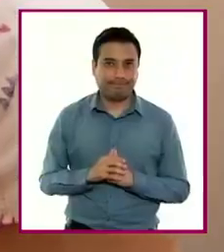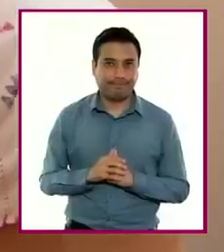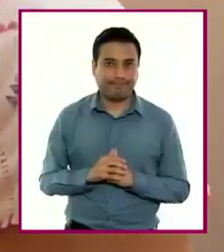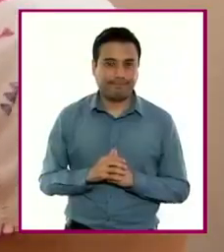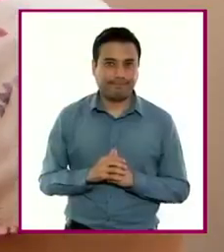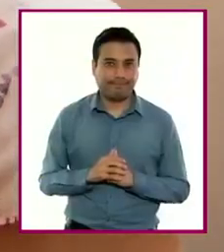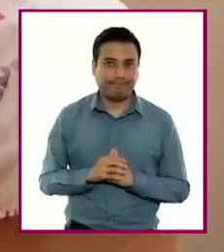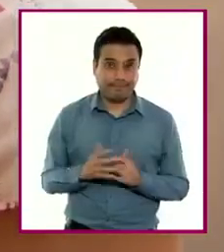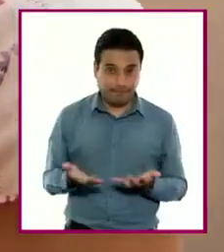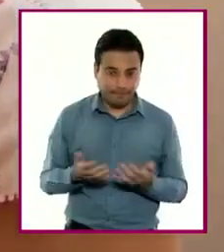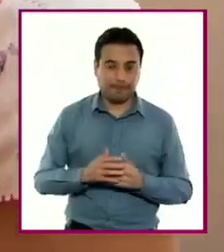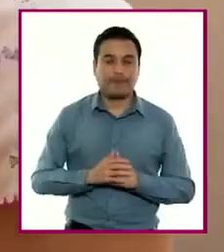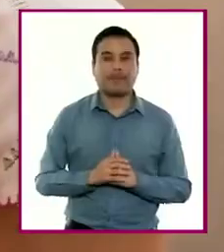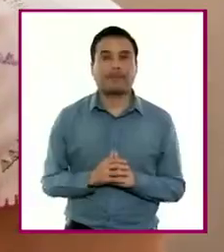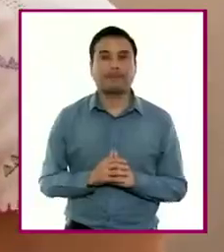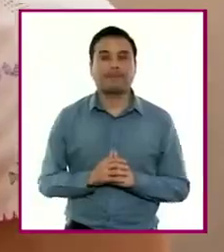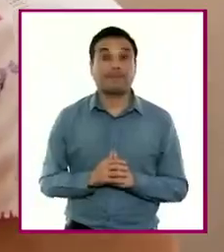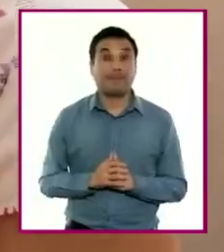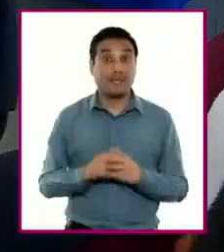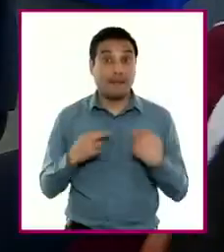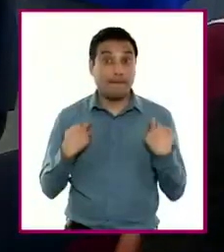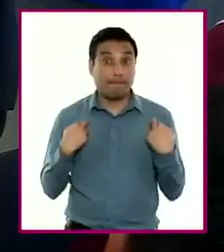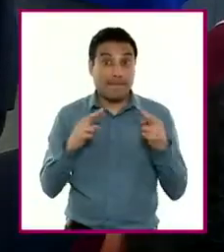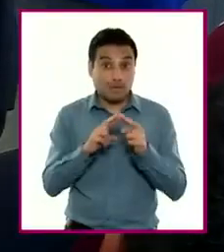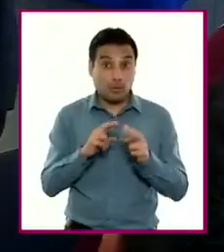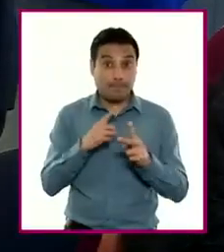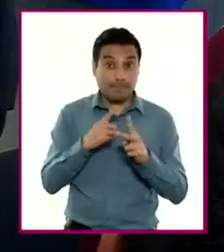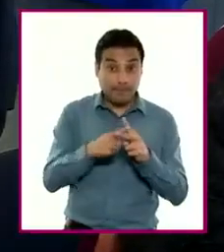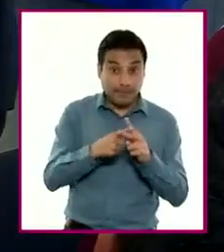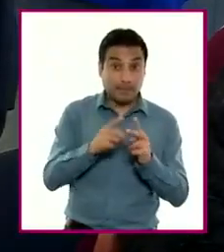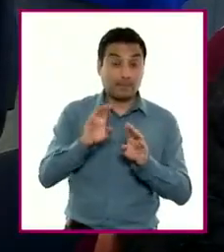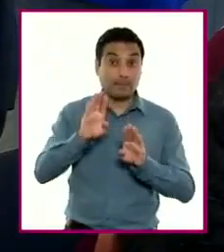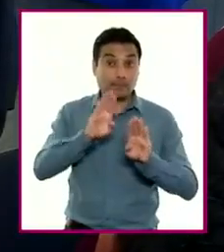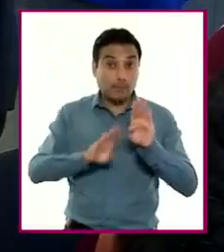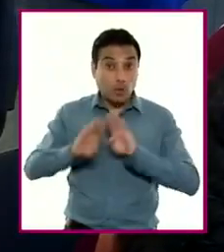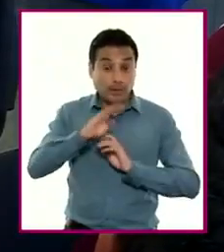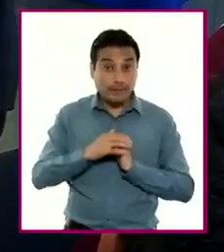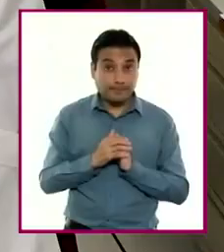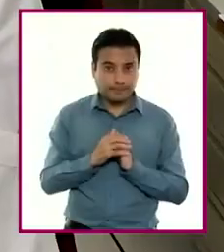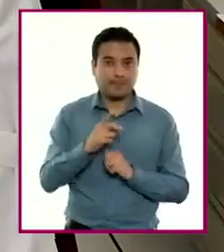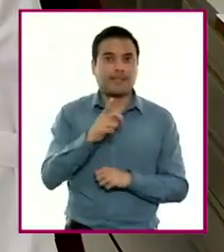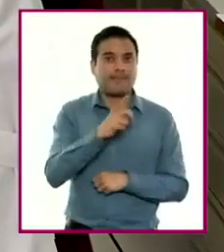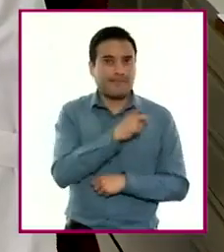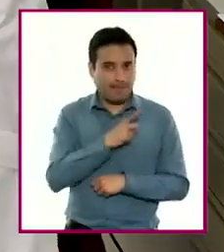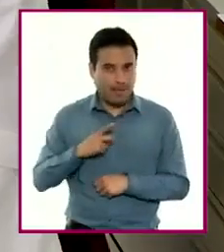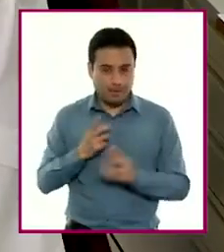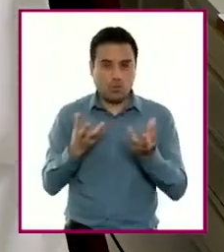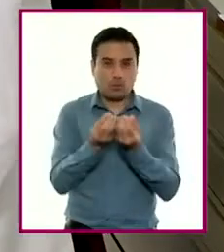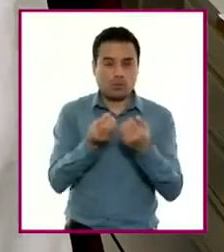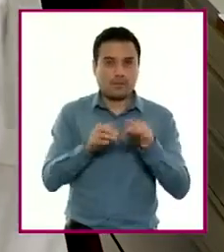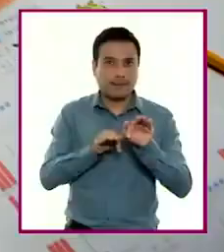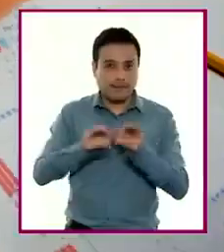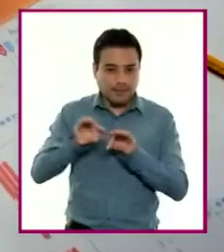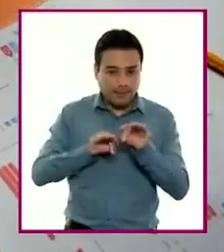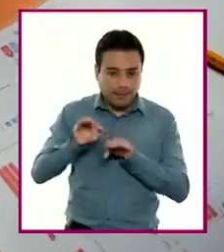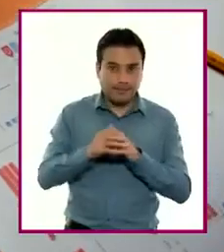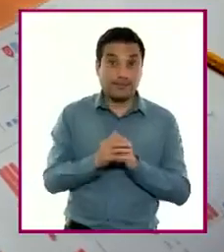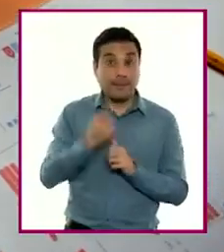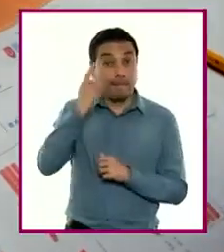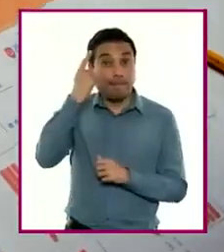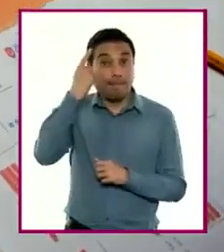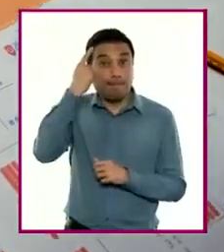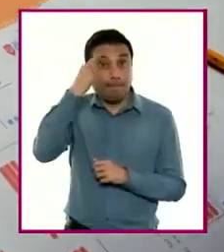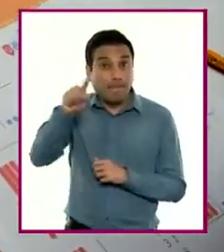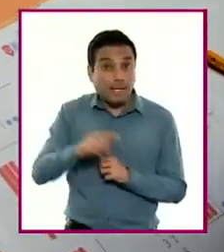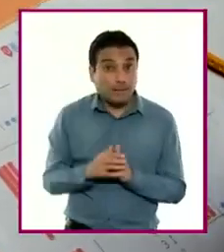Por ello, se invita a que las y los docentes de matemáticas y biología trabajen colaborativamente para crear